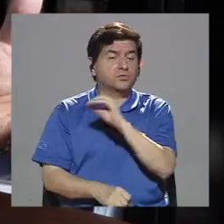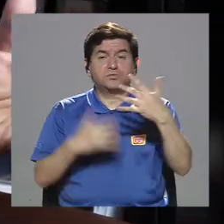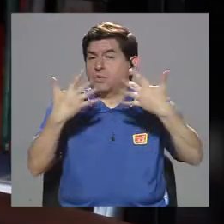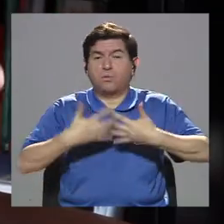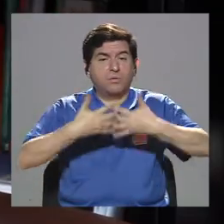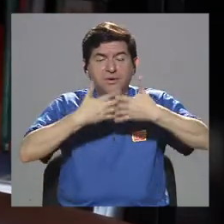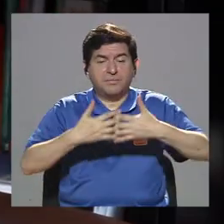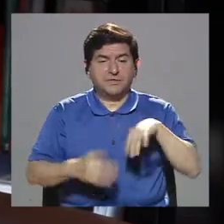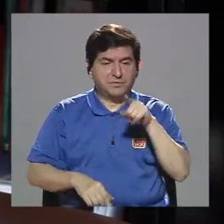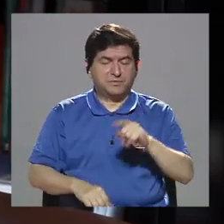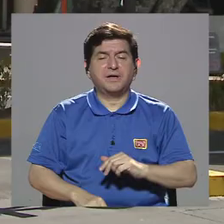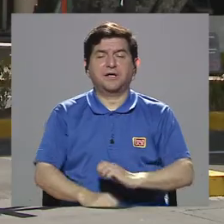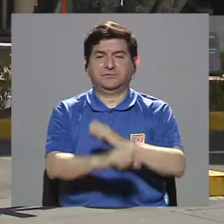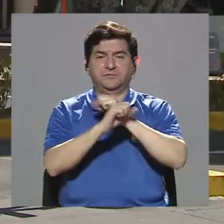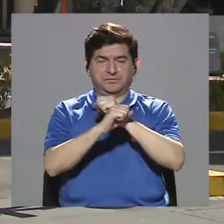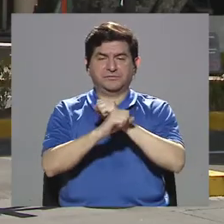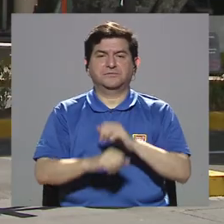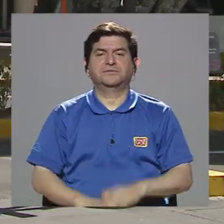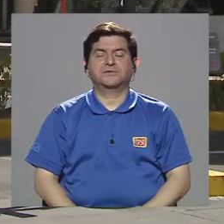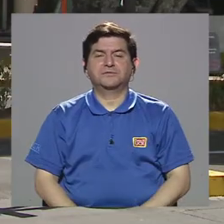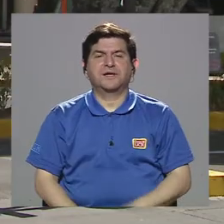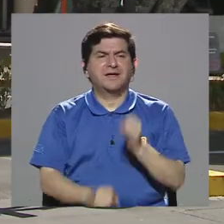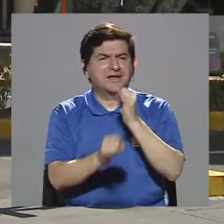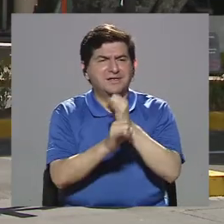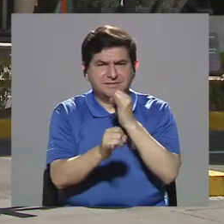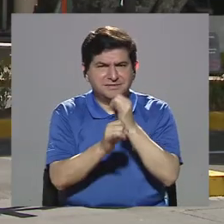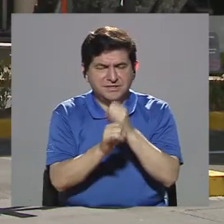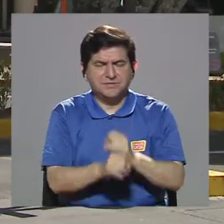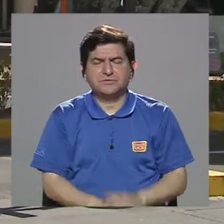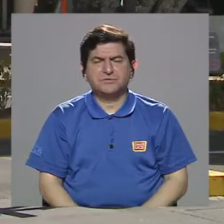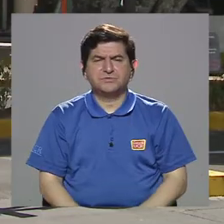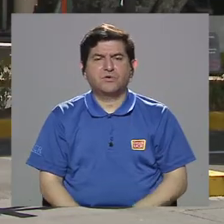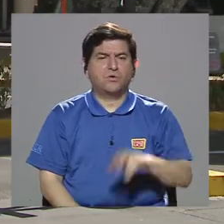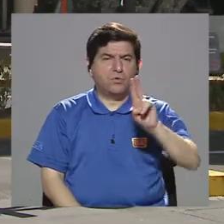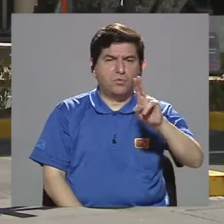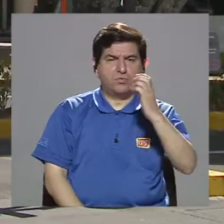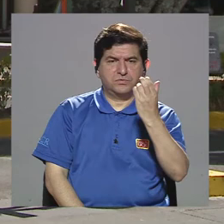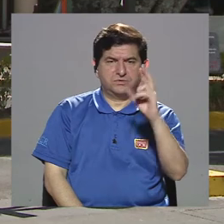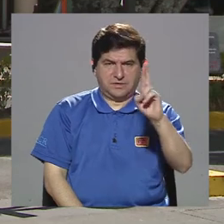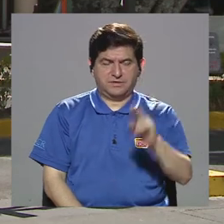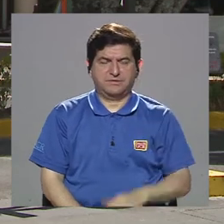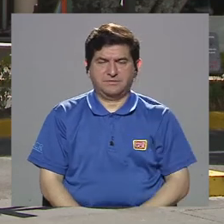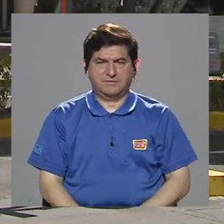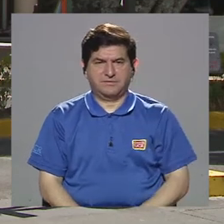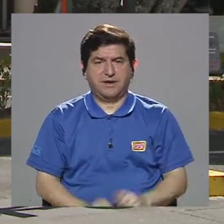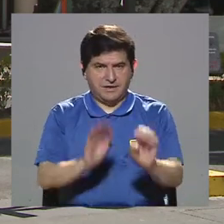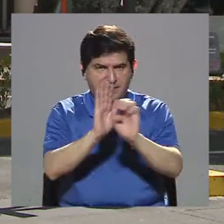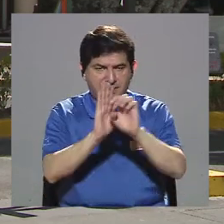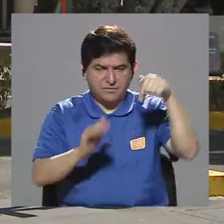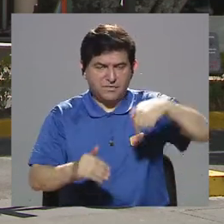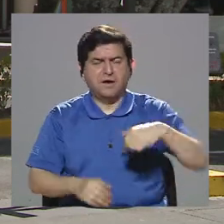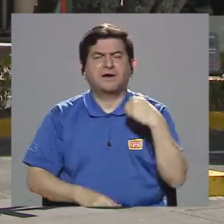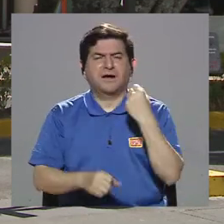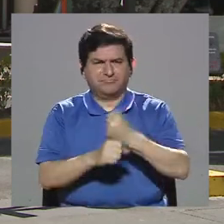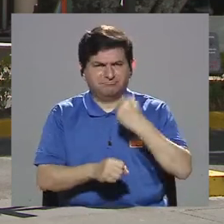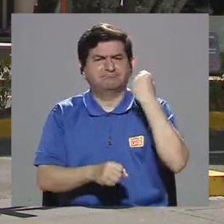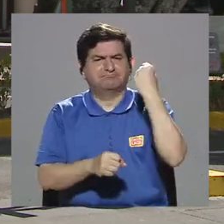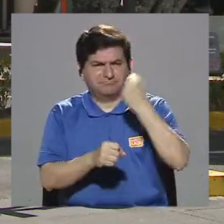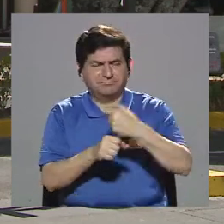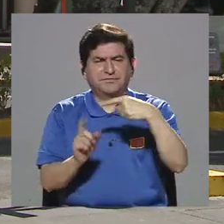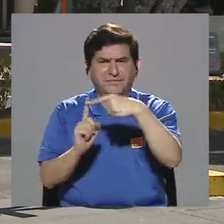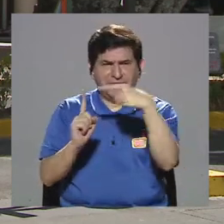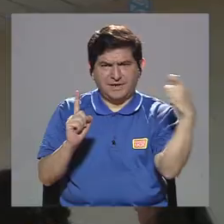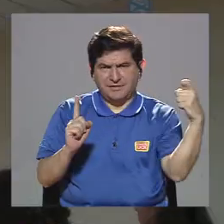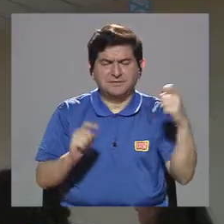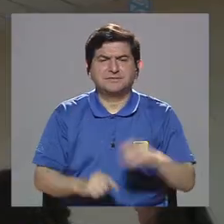o empresas para asegurar eso. Tenemos las instituciones como nuestra Universidad de Costa Rica, donde de hecho se hacen esfuerzos